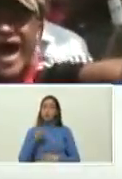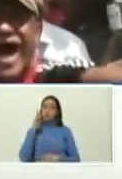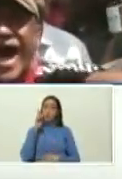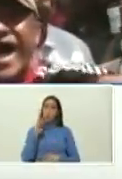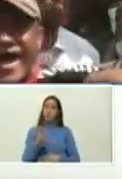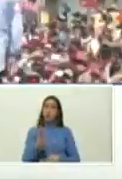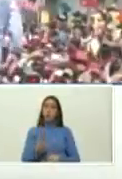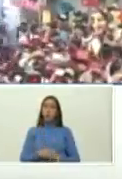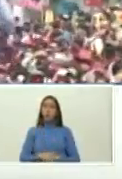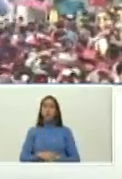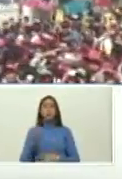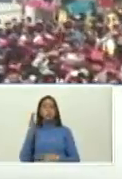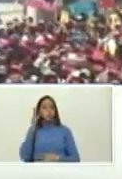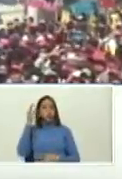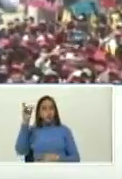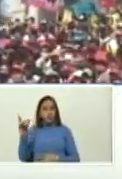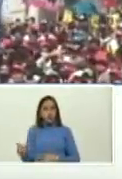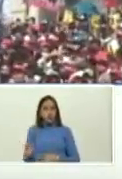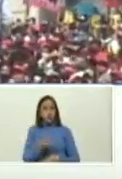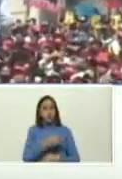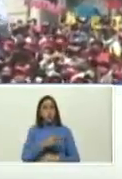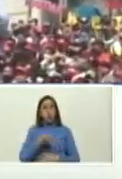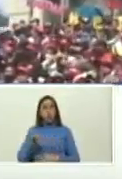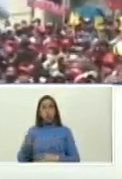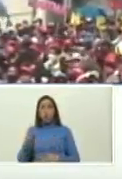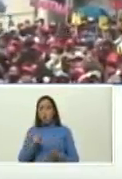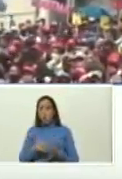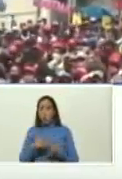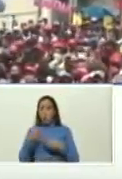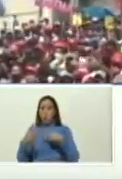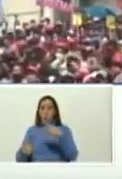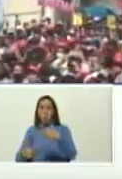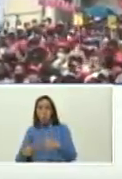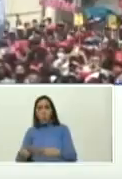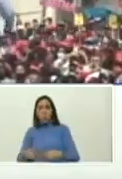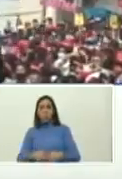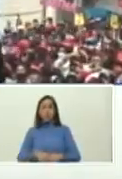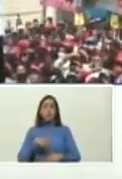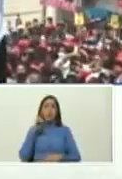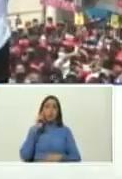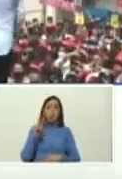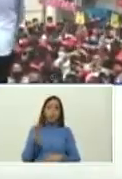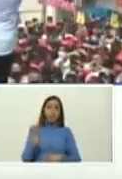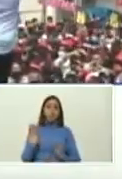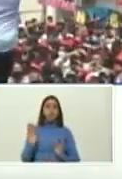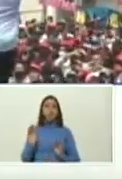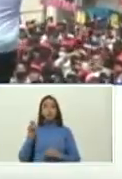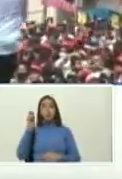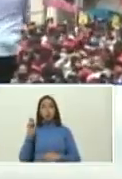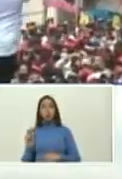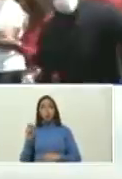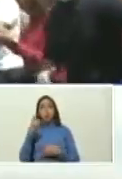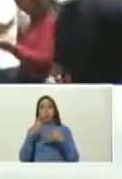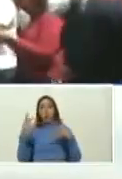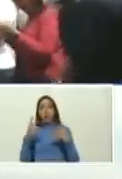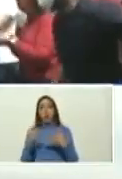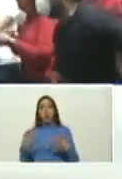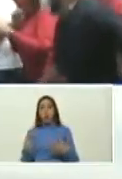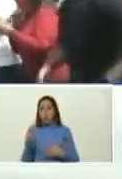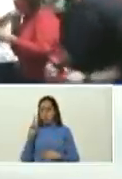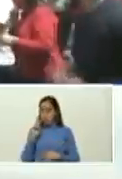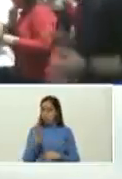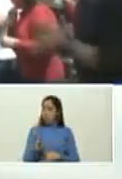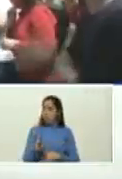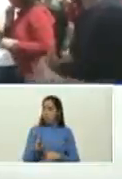a Bernabé Gutiérrez que ya viene participando en los procesos he visto a Bernabé con su consigna ¿tú has visto la